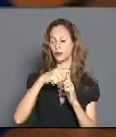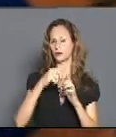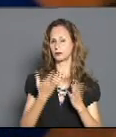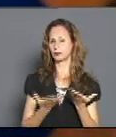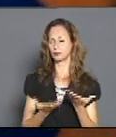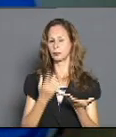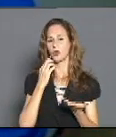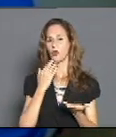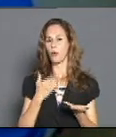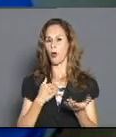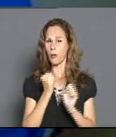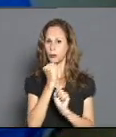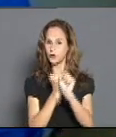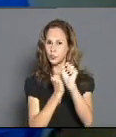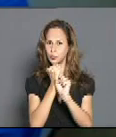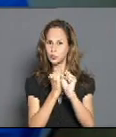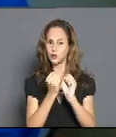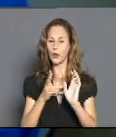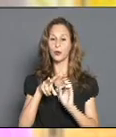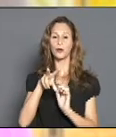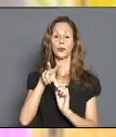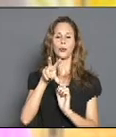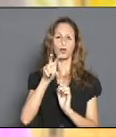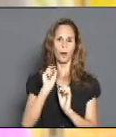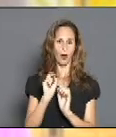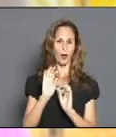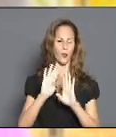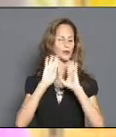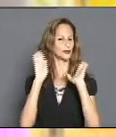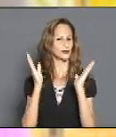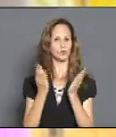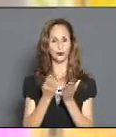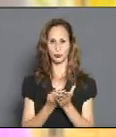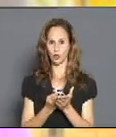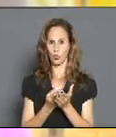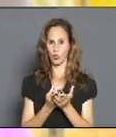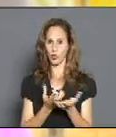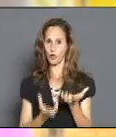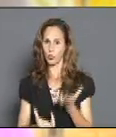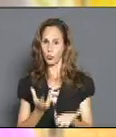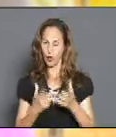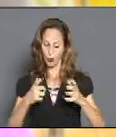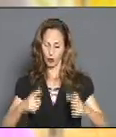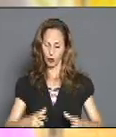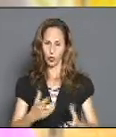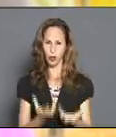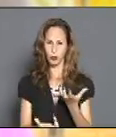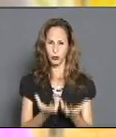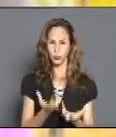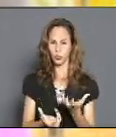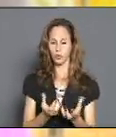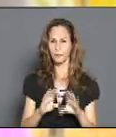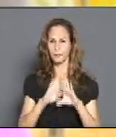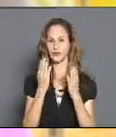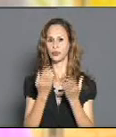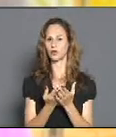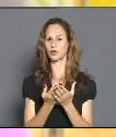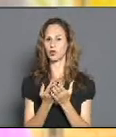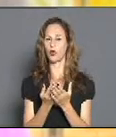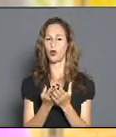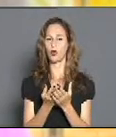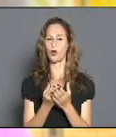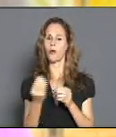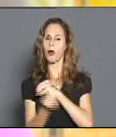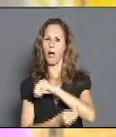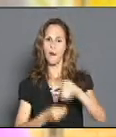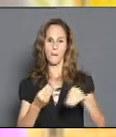con sus equipos auxiliares nuevos, en el caso de la caldera que es el generador de vapor, se le cambiaron las paredes de agua,